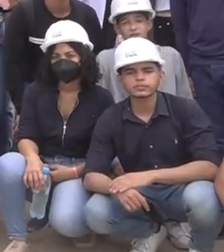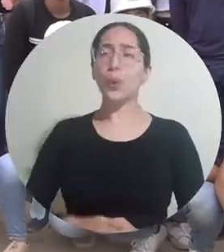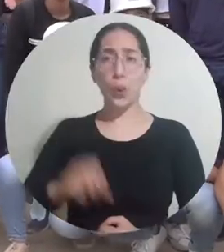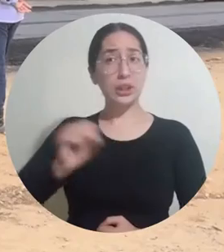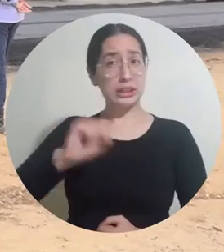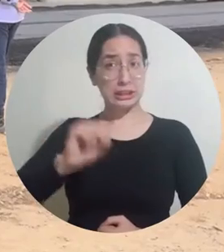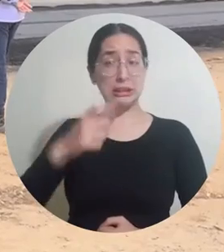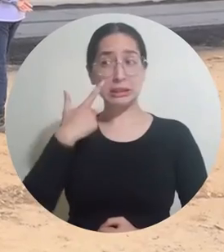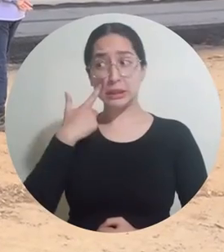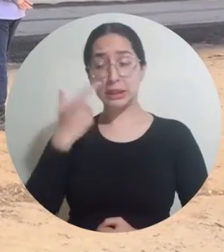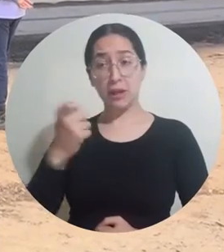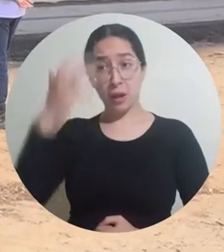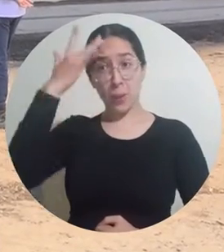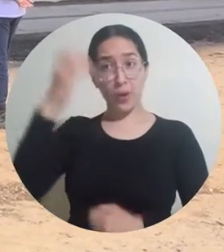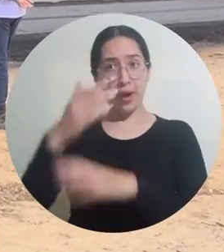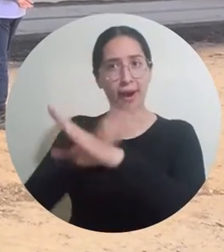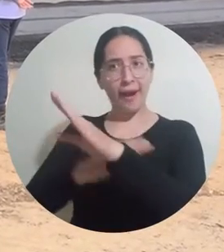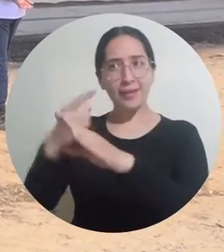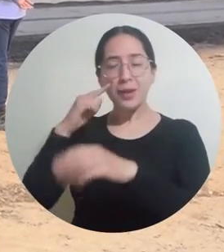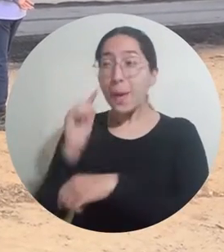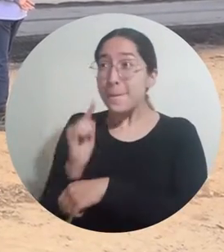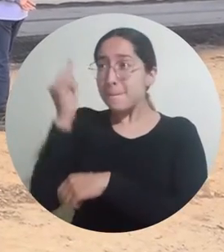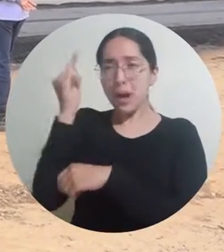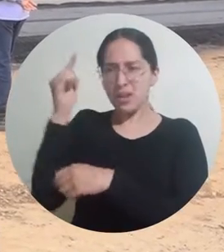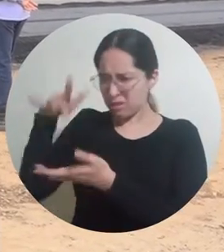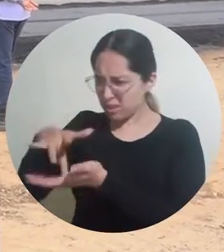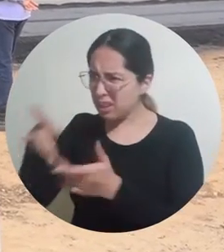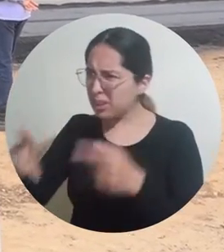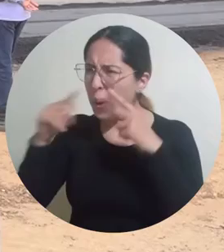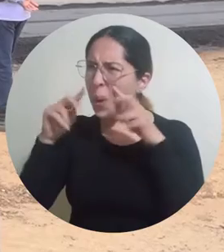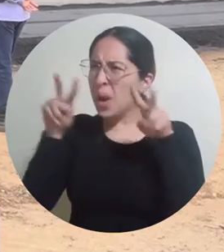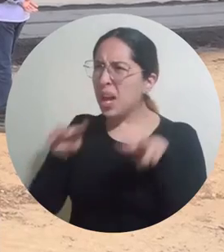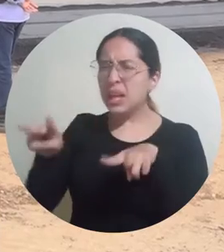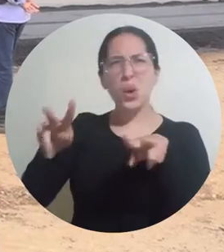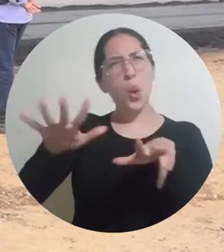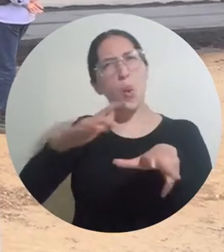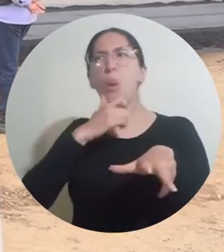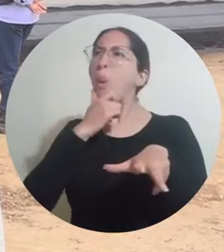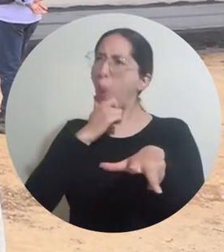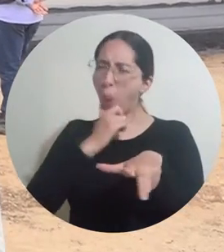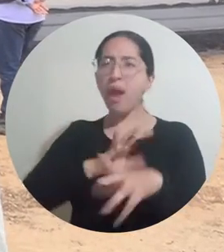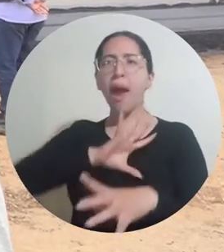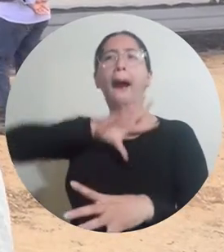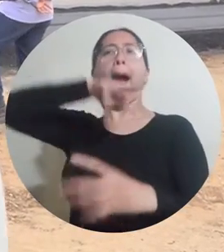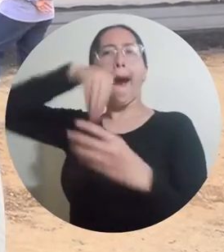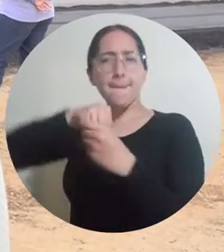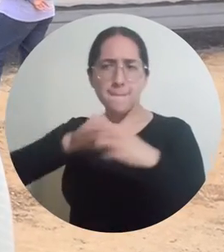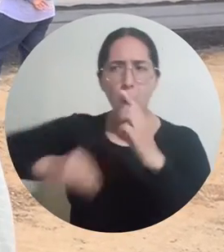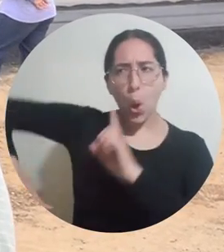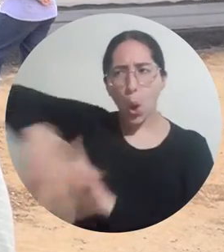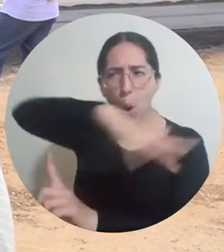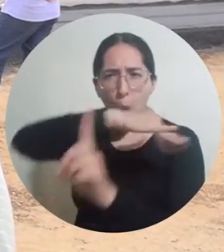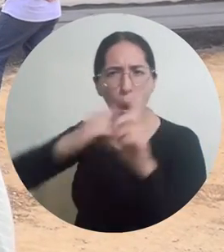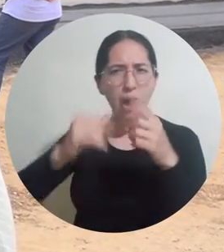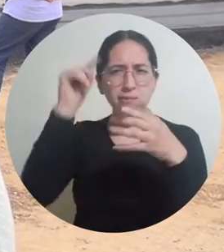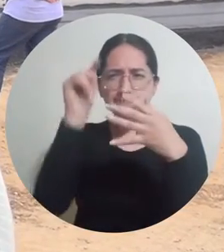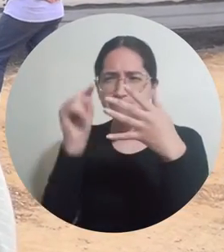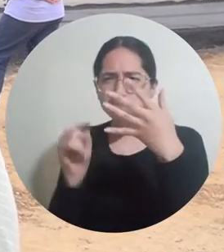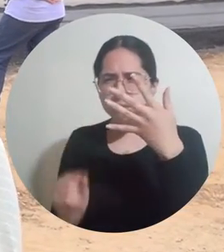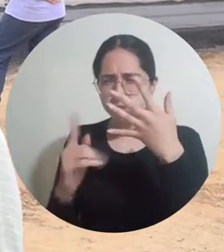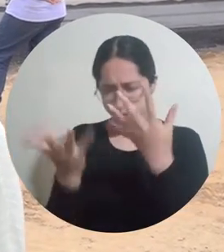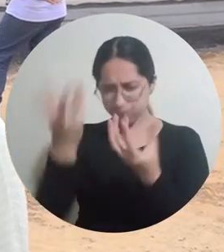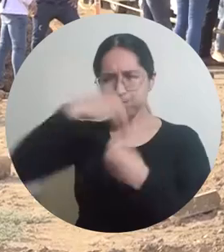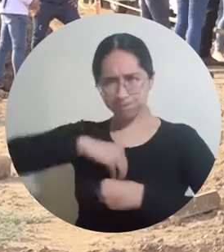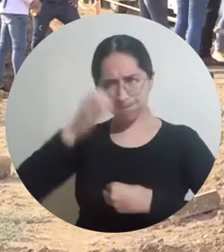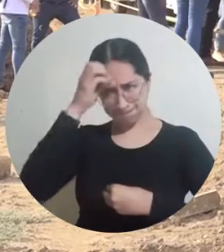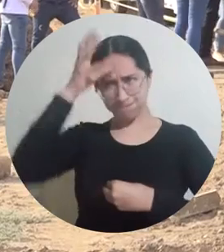Es muy chévere porque ya tú desde el principio ya tú te vas como adentrando a todos estos aspectos